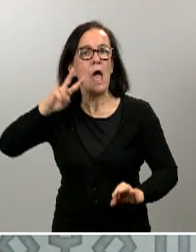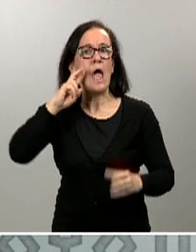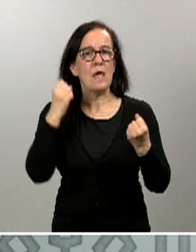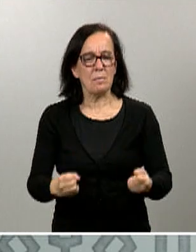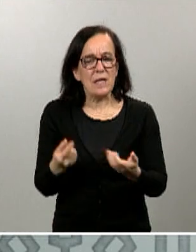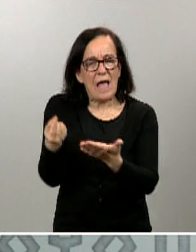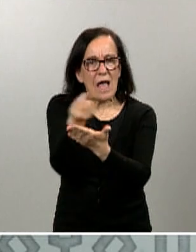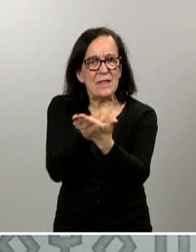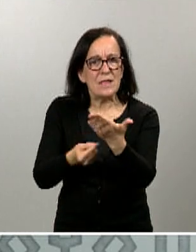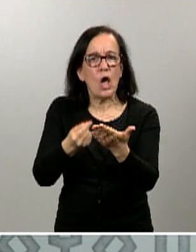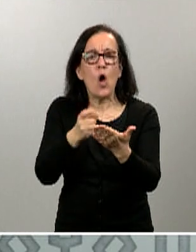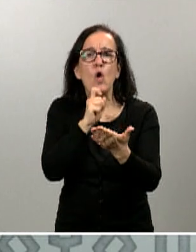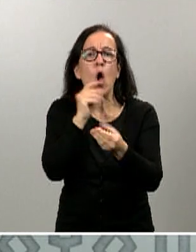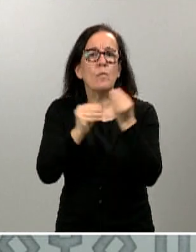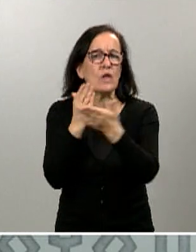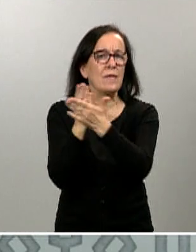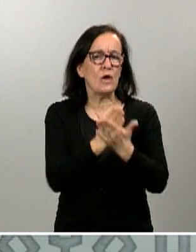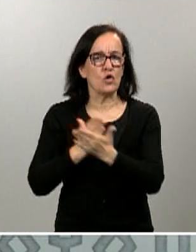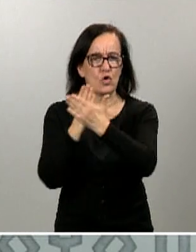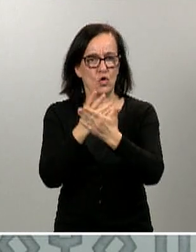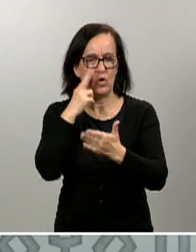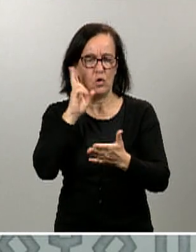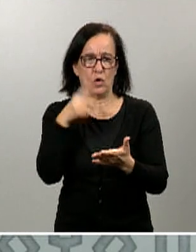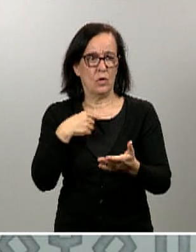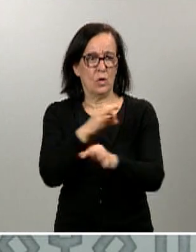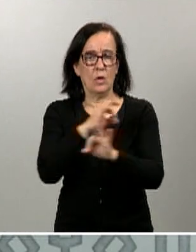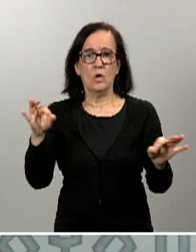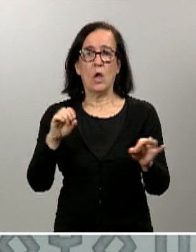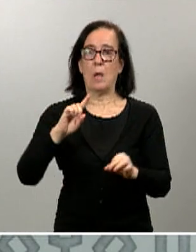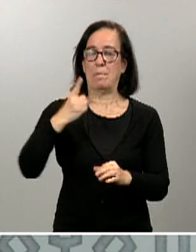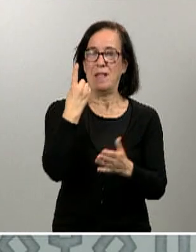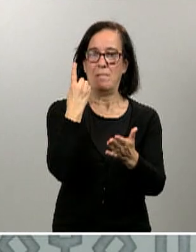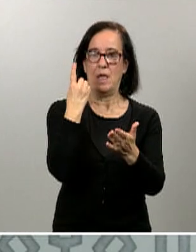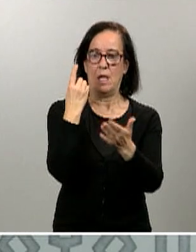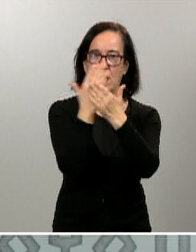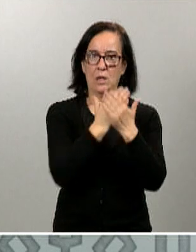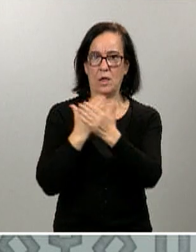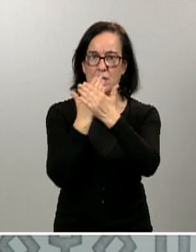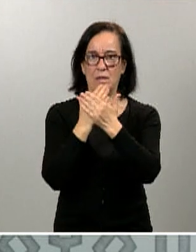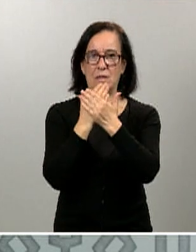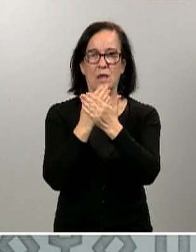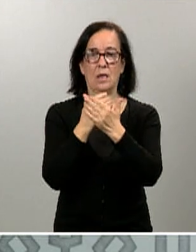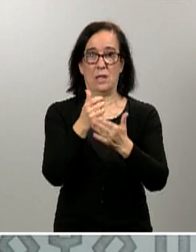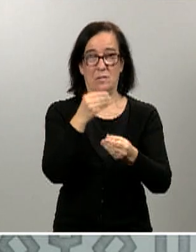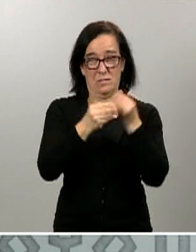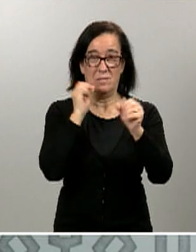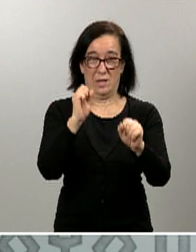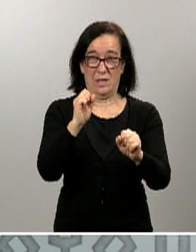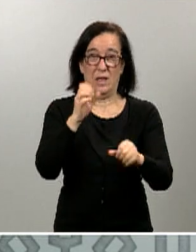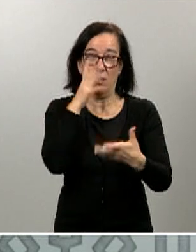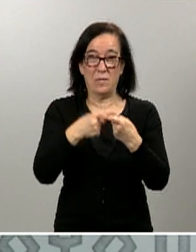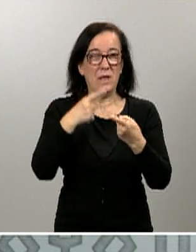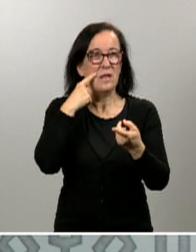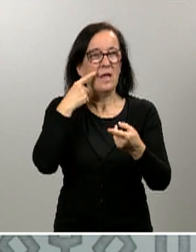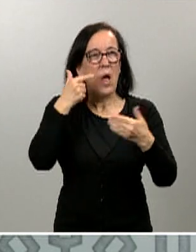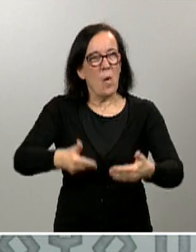tipo de estudios. No es ni muchísimo menos el primer estudio de seroprevalencia que se hace en el país. Se hacen habitualmente para